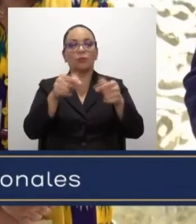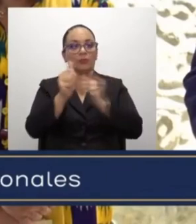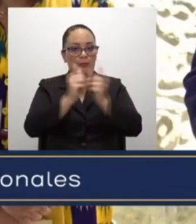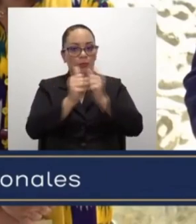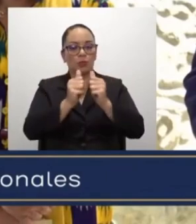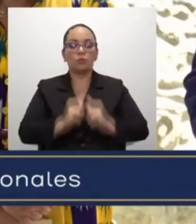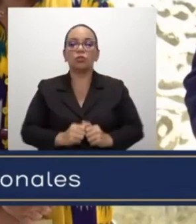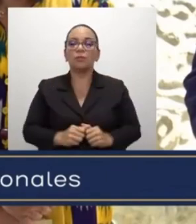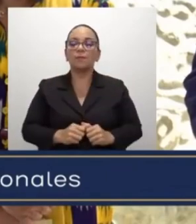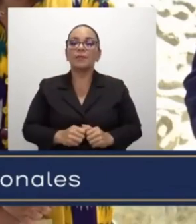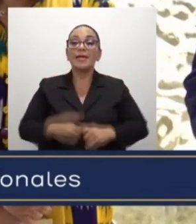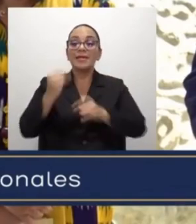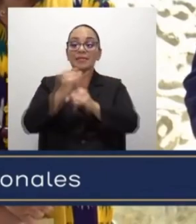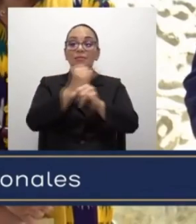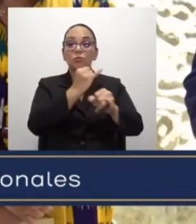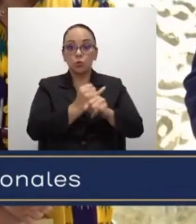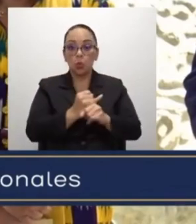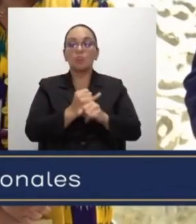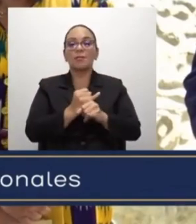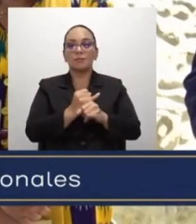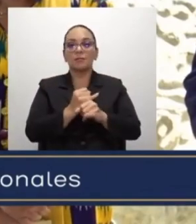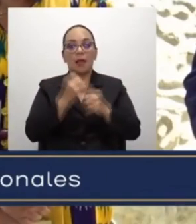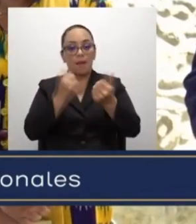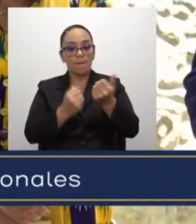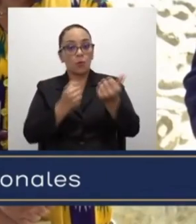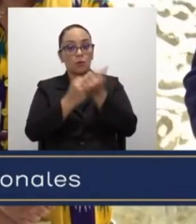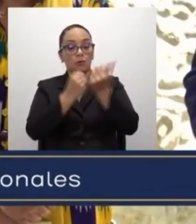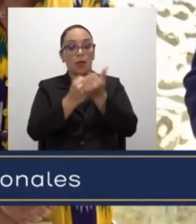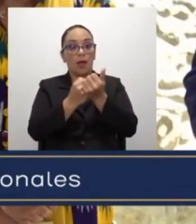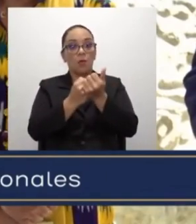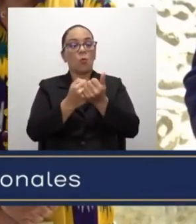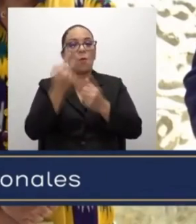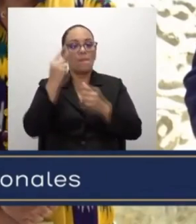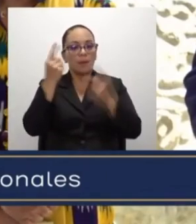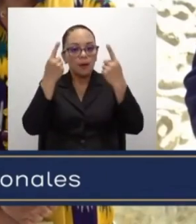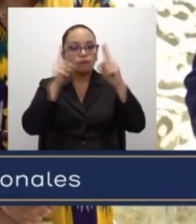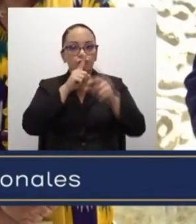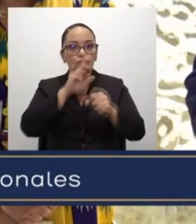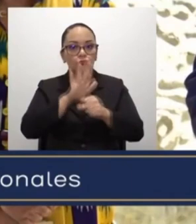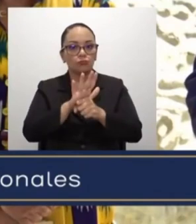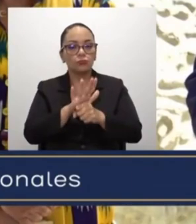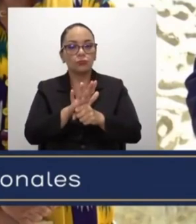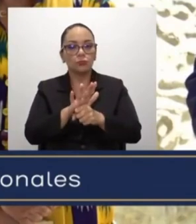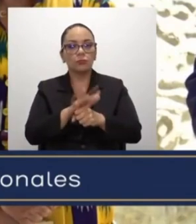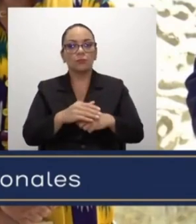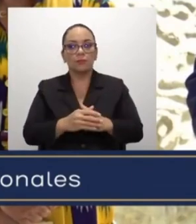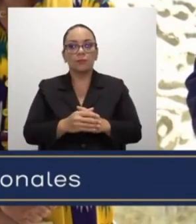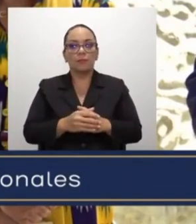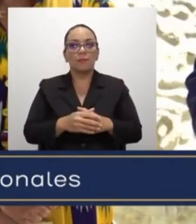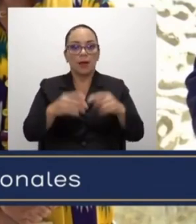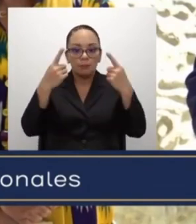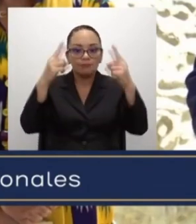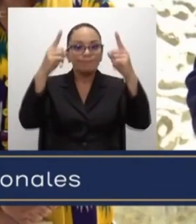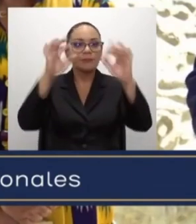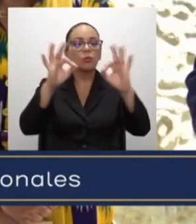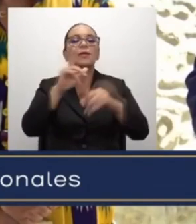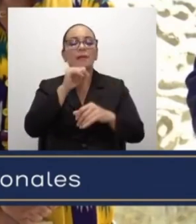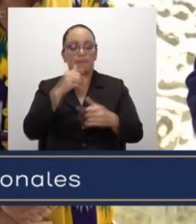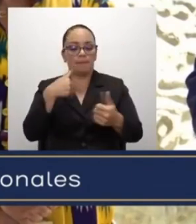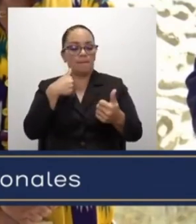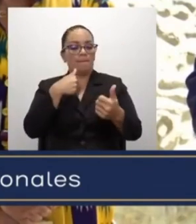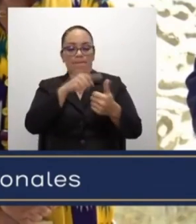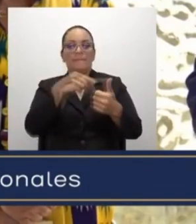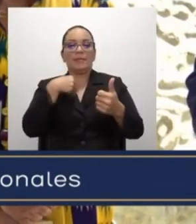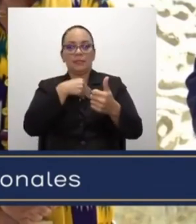Las entidades que han aportado para hacer realidad que estos Juegos sean un éxito es el Ministerio de Educación